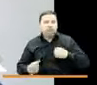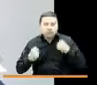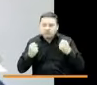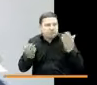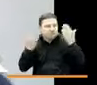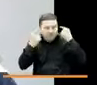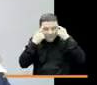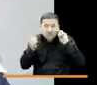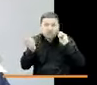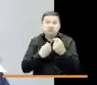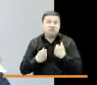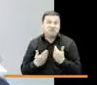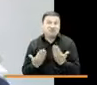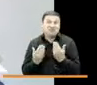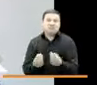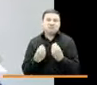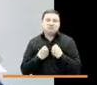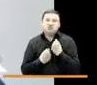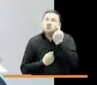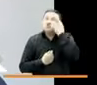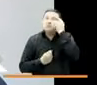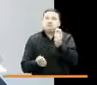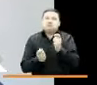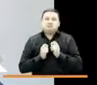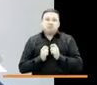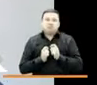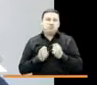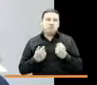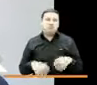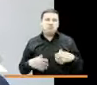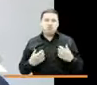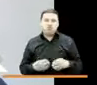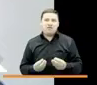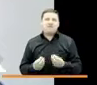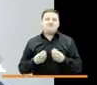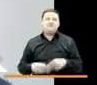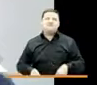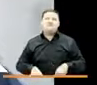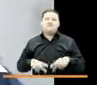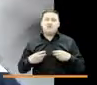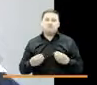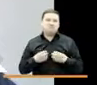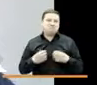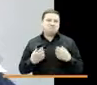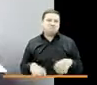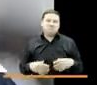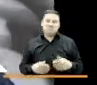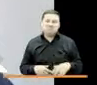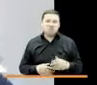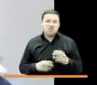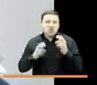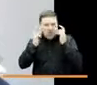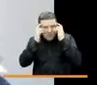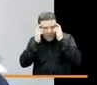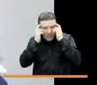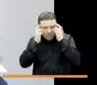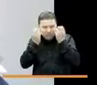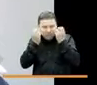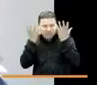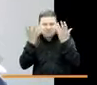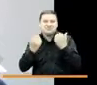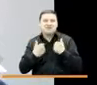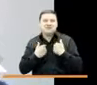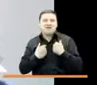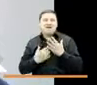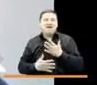transformado de manera inusual. Esta estrategia llegó a mi vida y impartiendo conocimientos, detonando mis